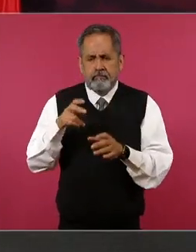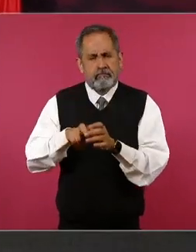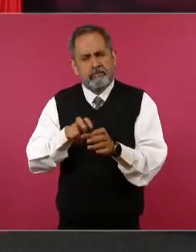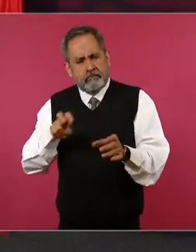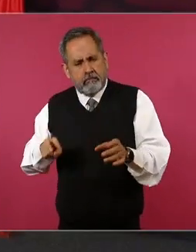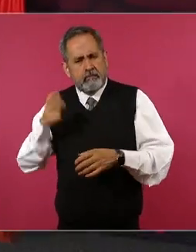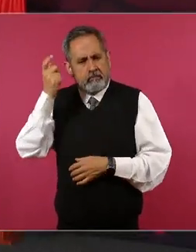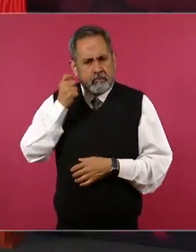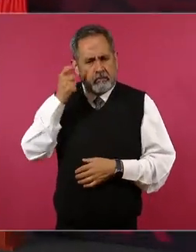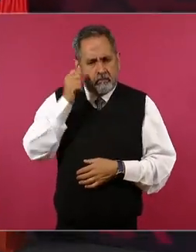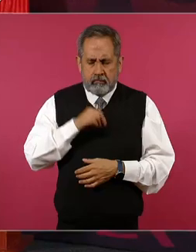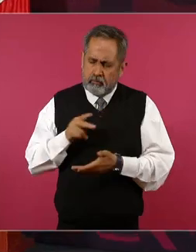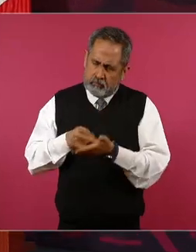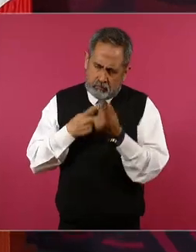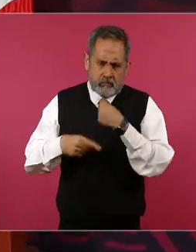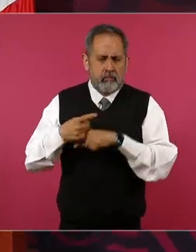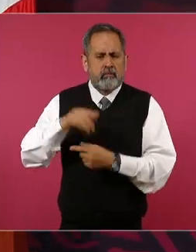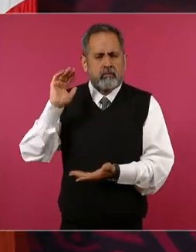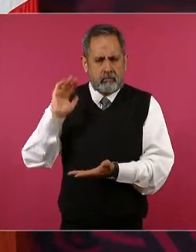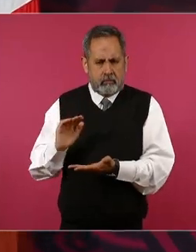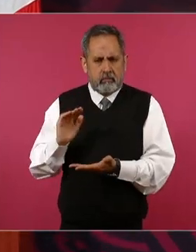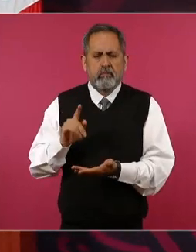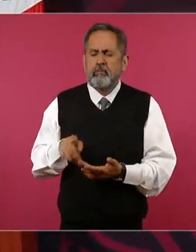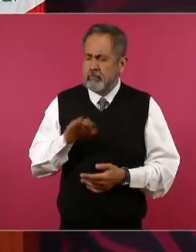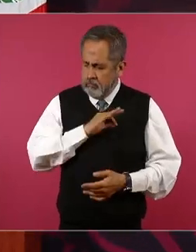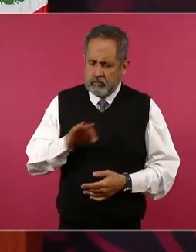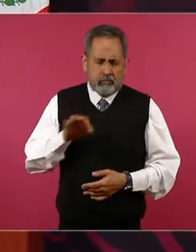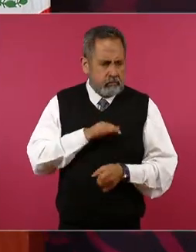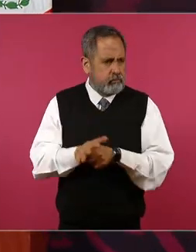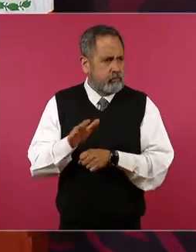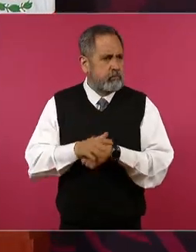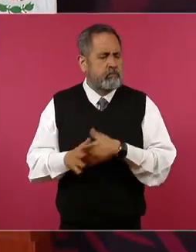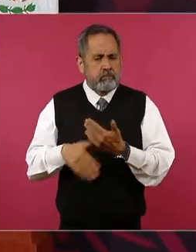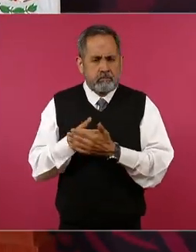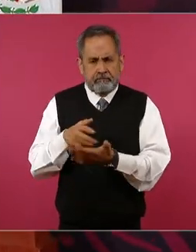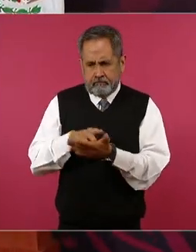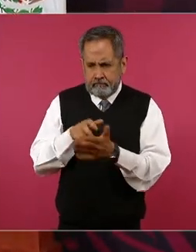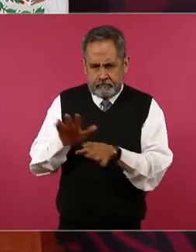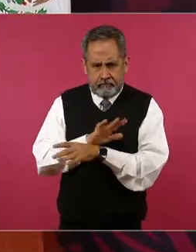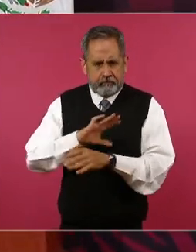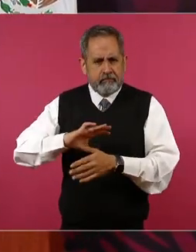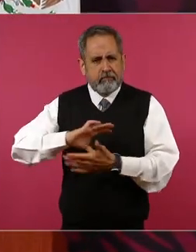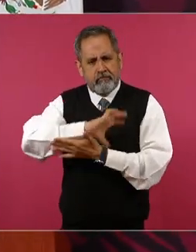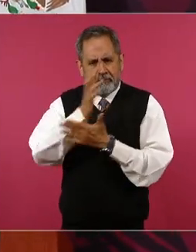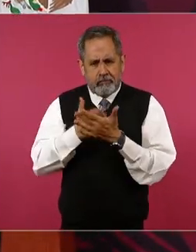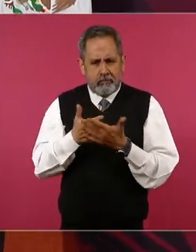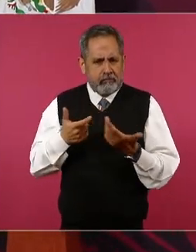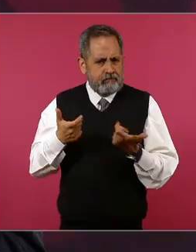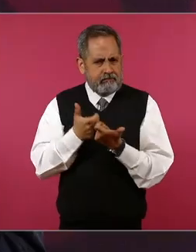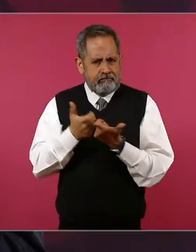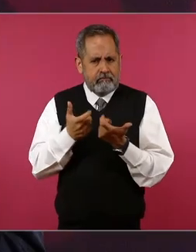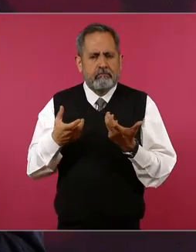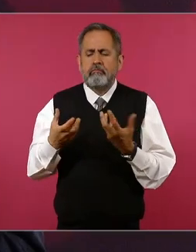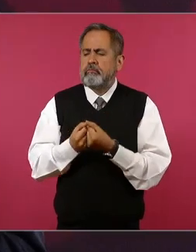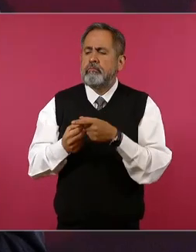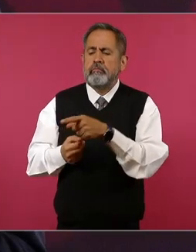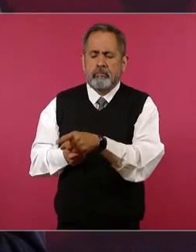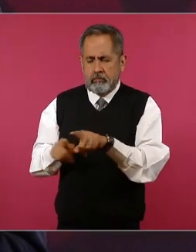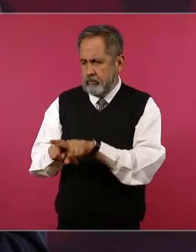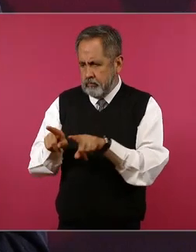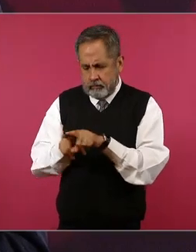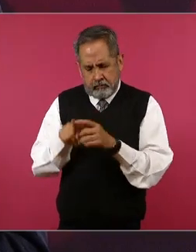volvió a reformar el contrato colectivo y se